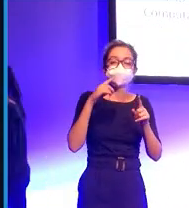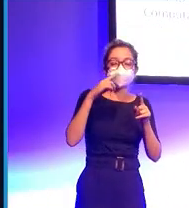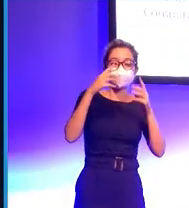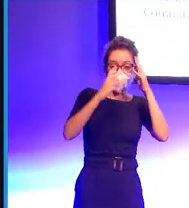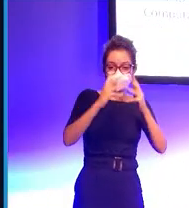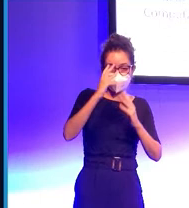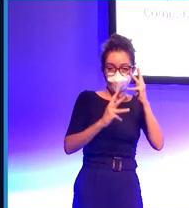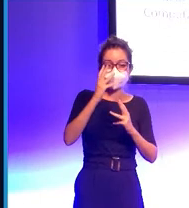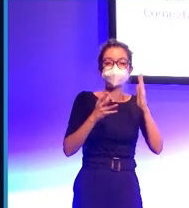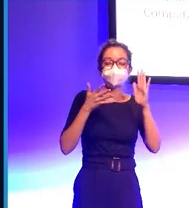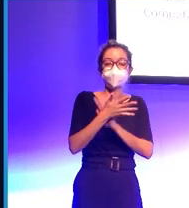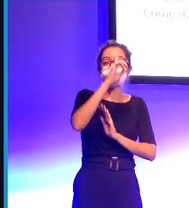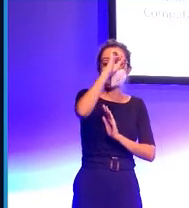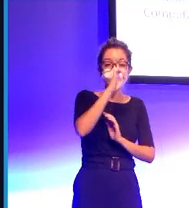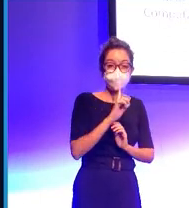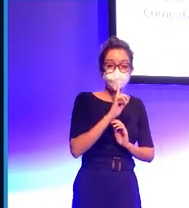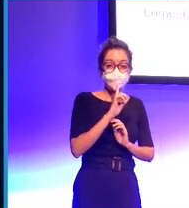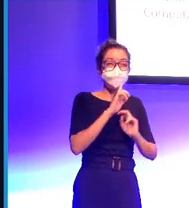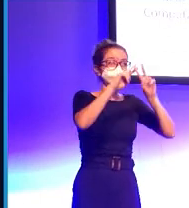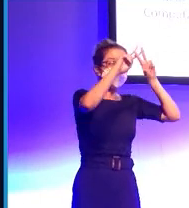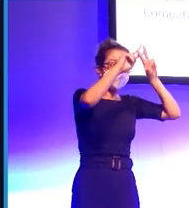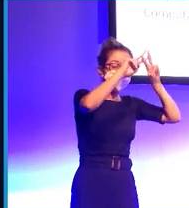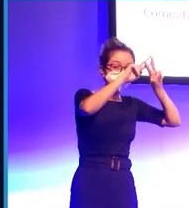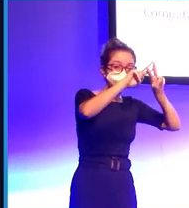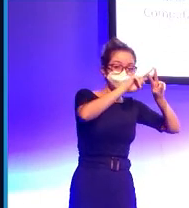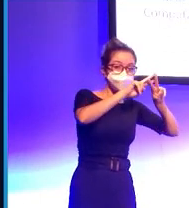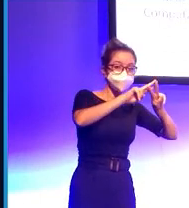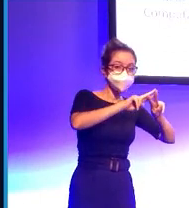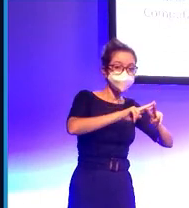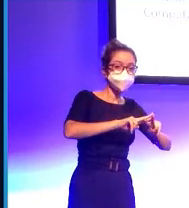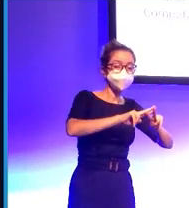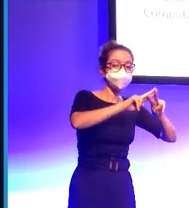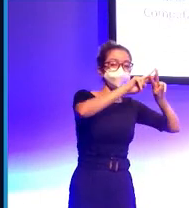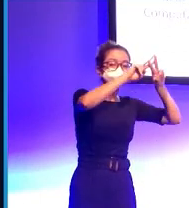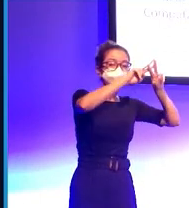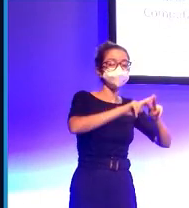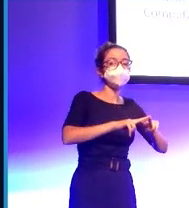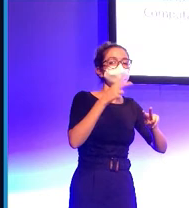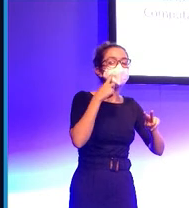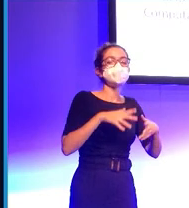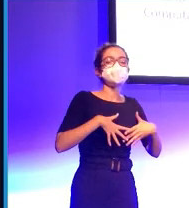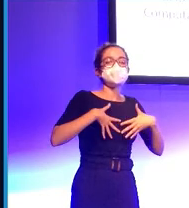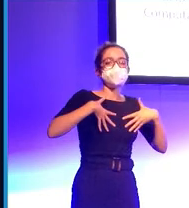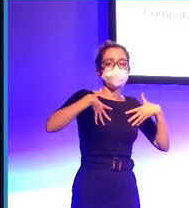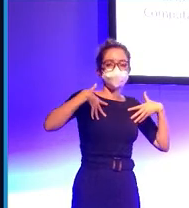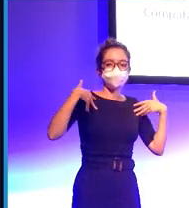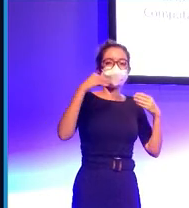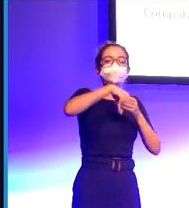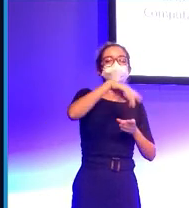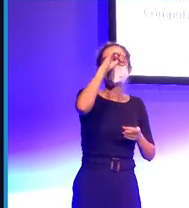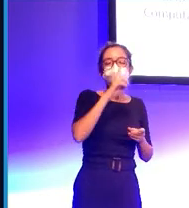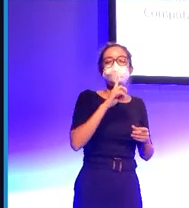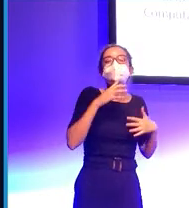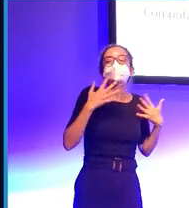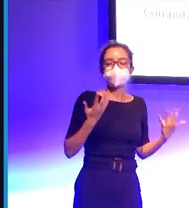es leer esta imagen e intentar aprender a predecir aquellas categorías emocionales que parecen presentes en esta imagen.